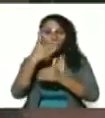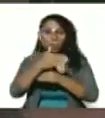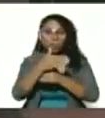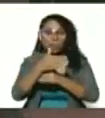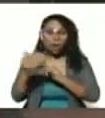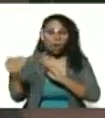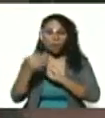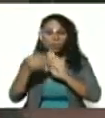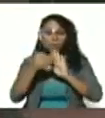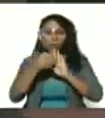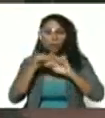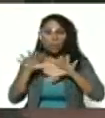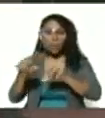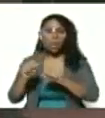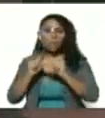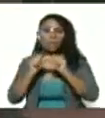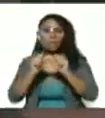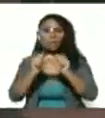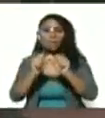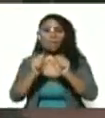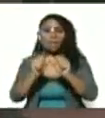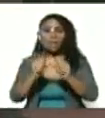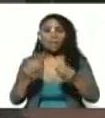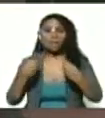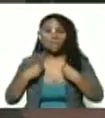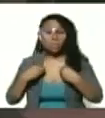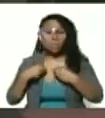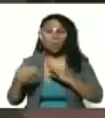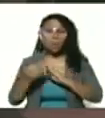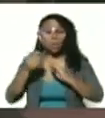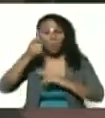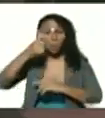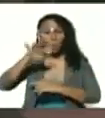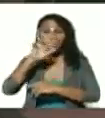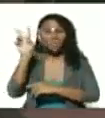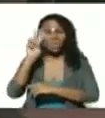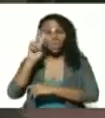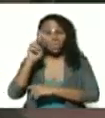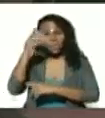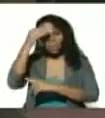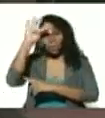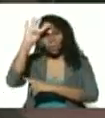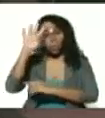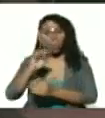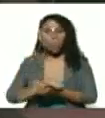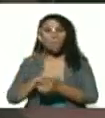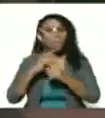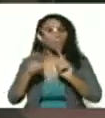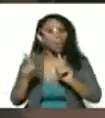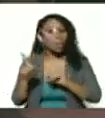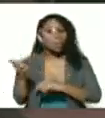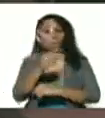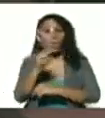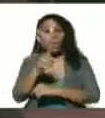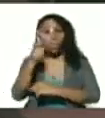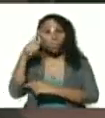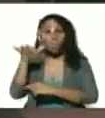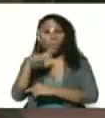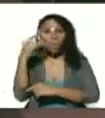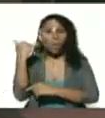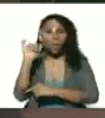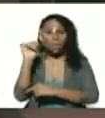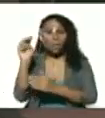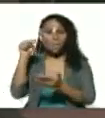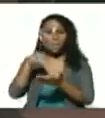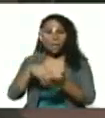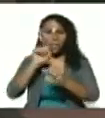ofensiva imperialista se mantiene viva contra los pueblos de Venezuela y de Cuba pero ambos pueblos están de pie